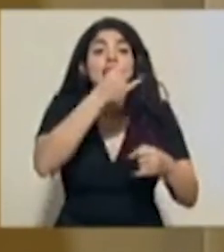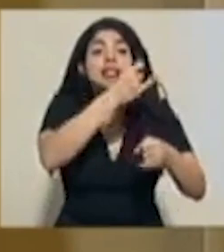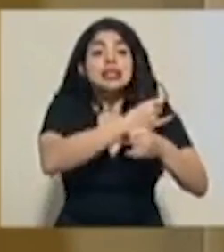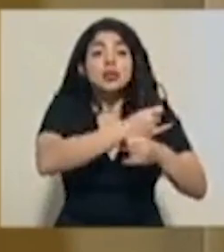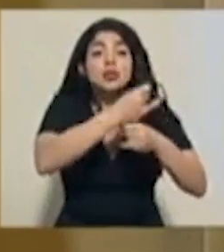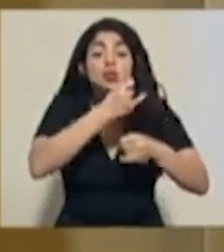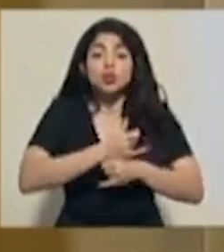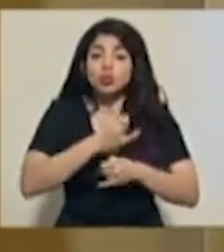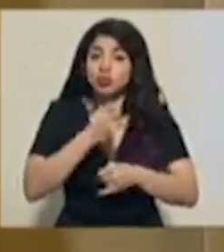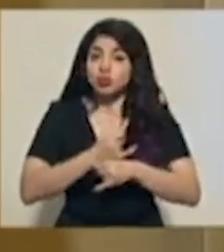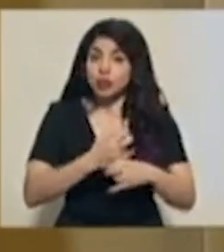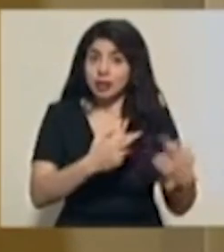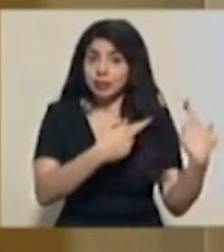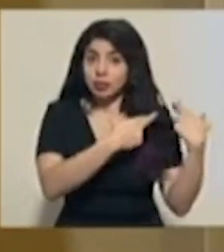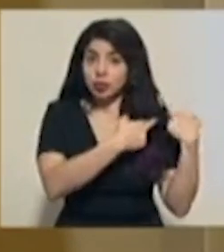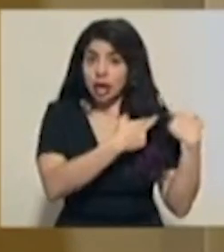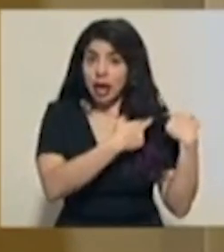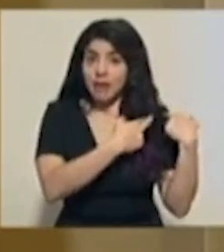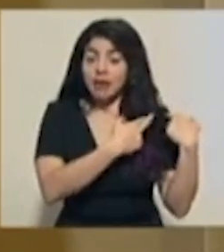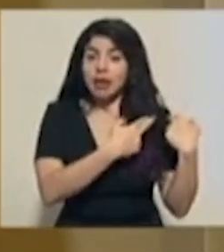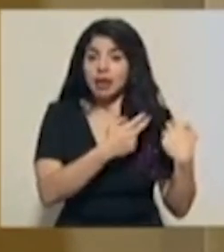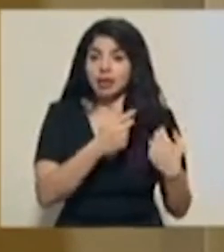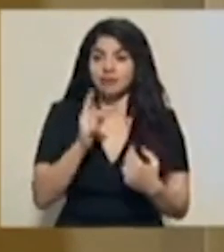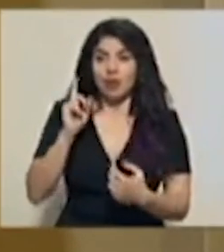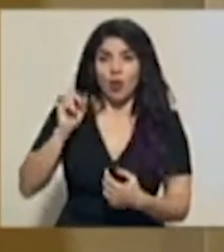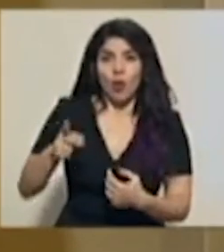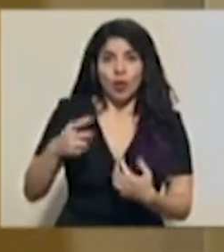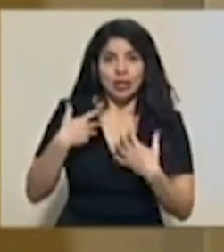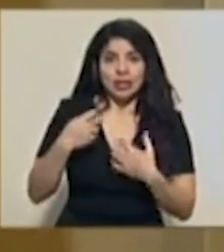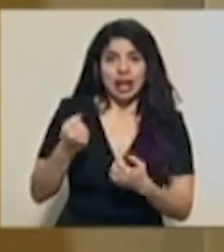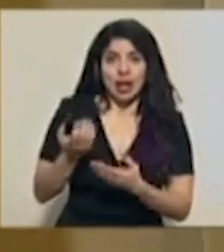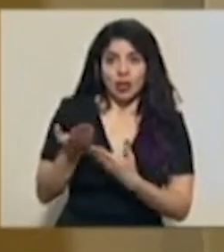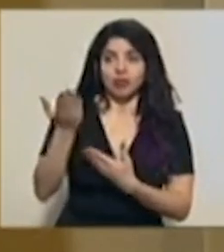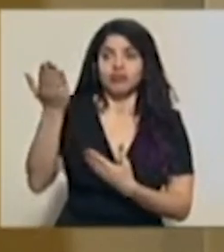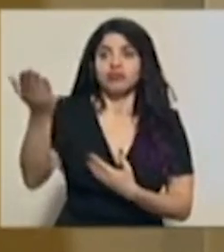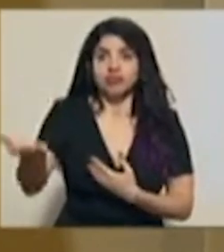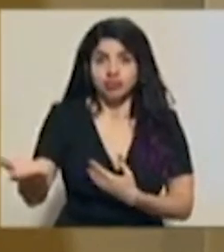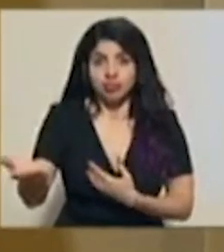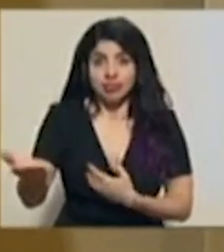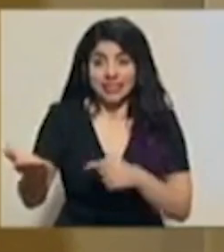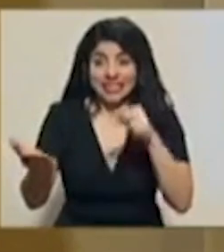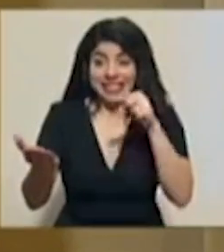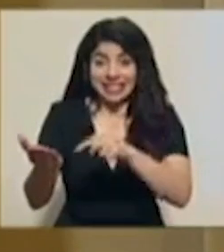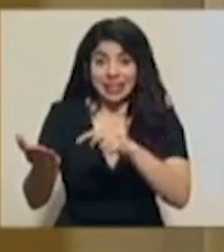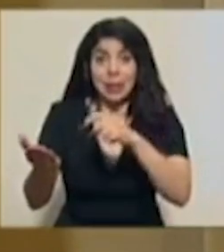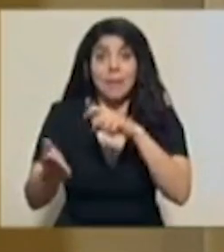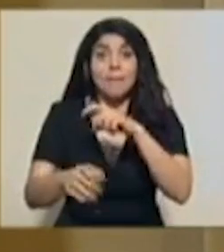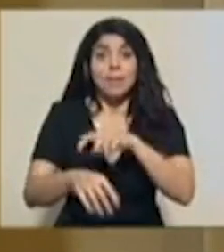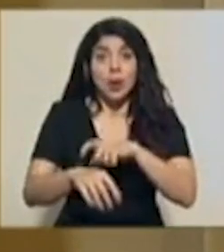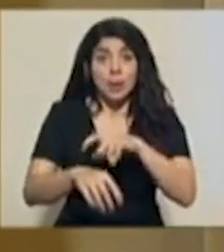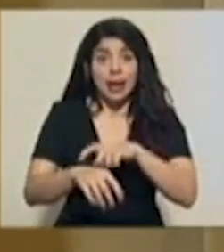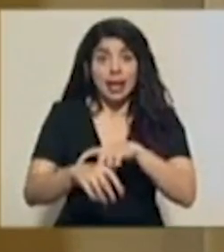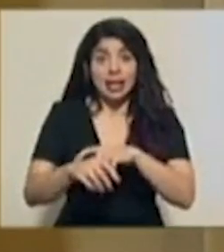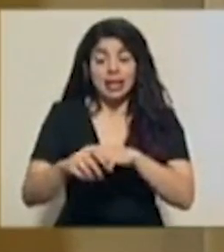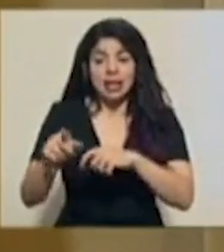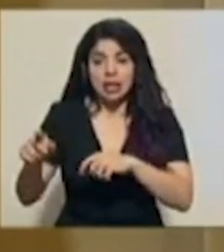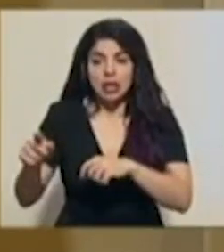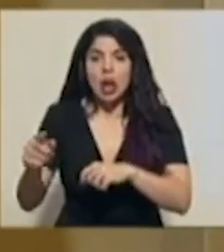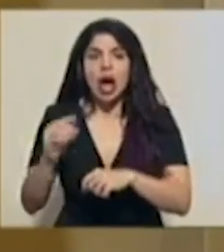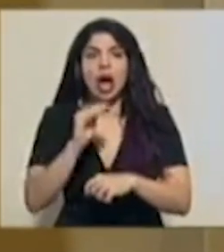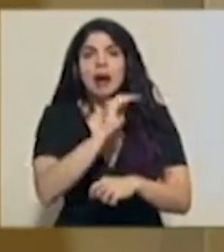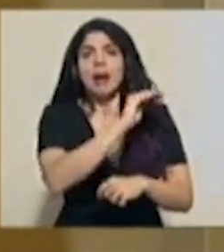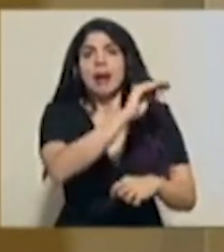responsables de emitir la orden sanitaria. A partir de ese momento se activa una articulación